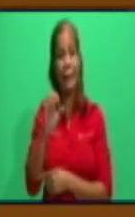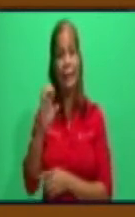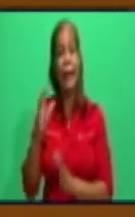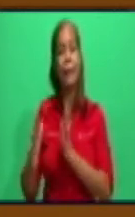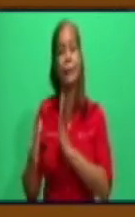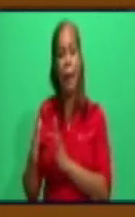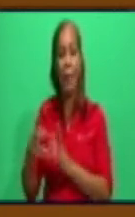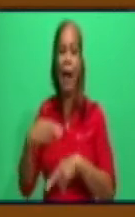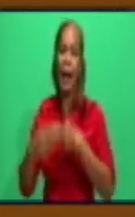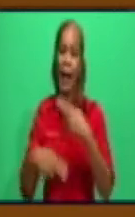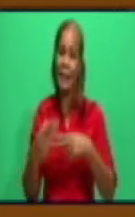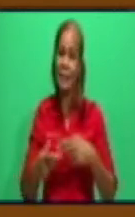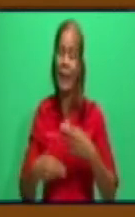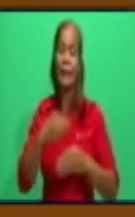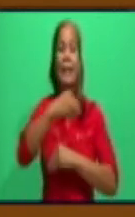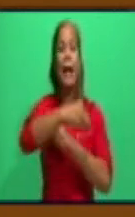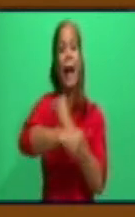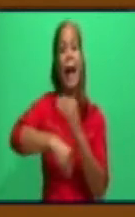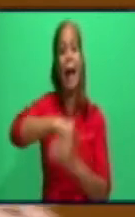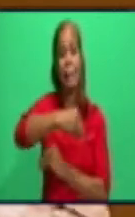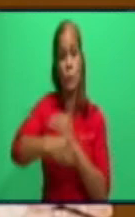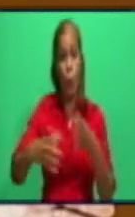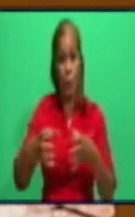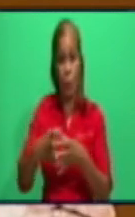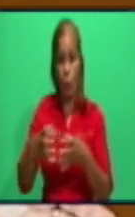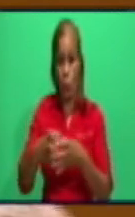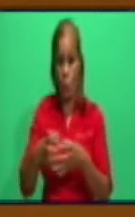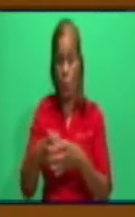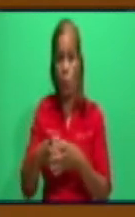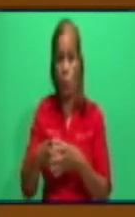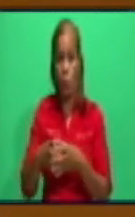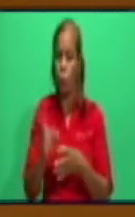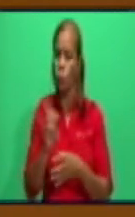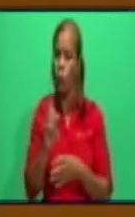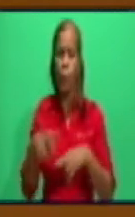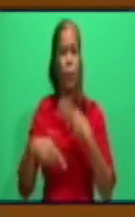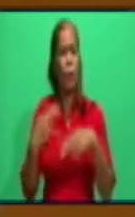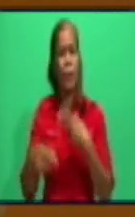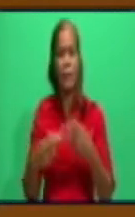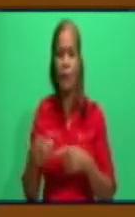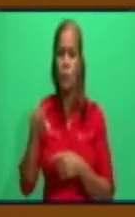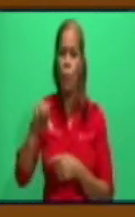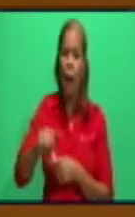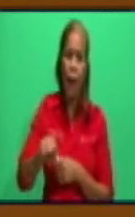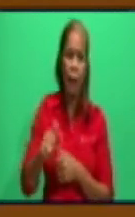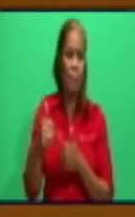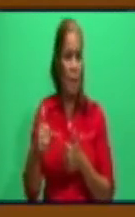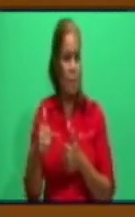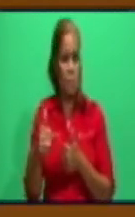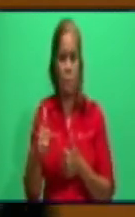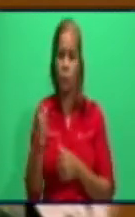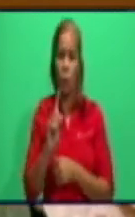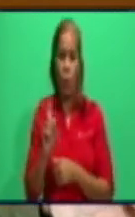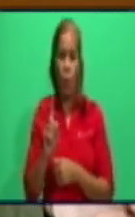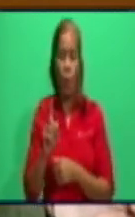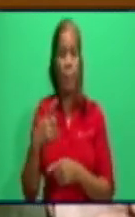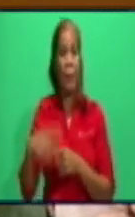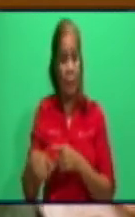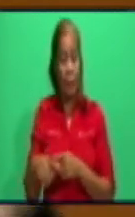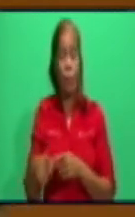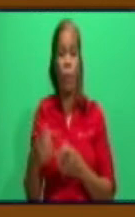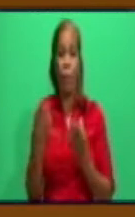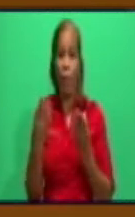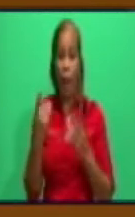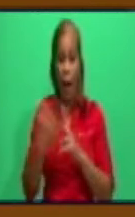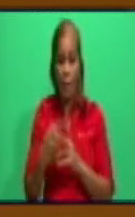cambios en los grupos de enfrentamiento, no porque lo hayan hecho mal o bien, sino porque hay muchos compañeros que ya llevan bastante